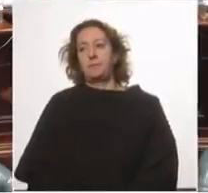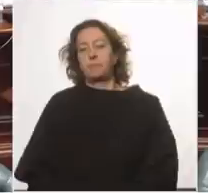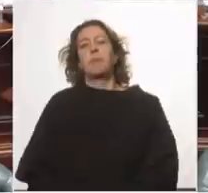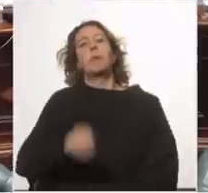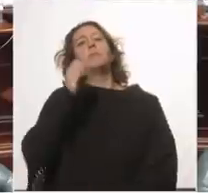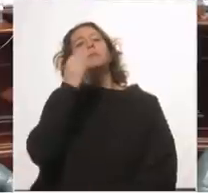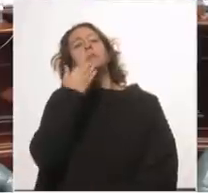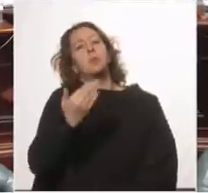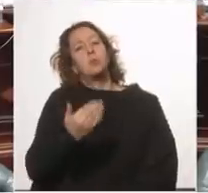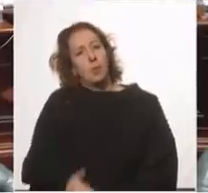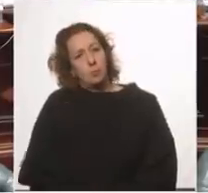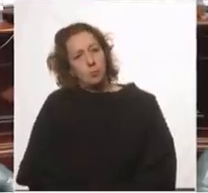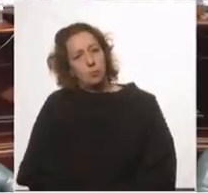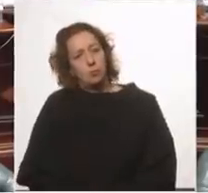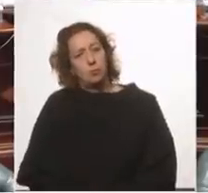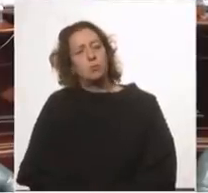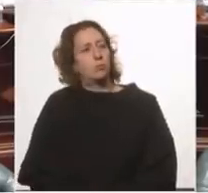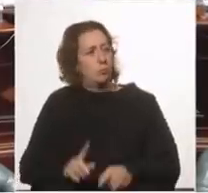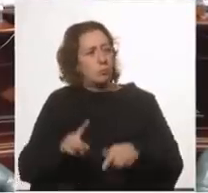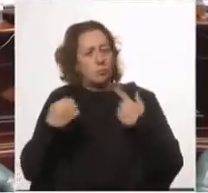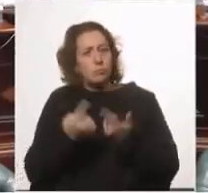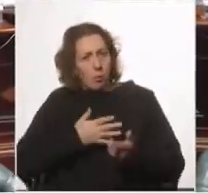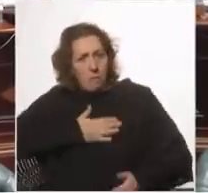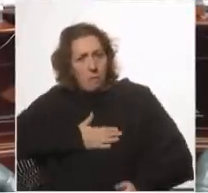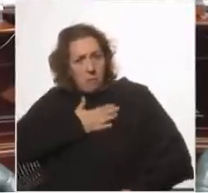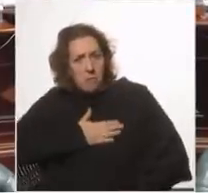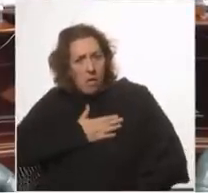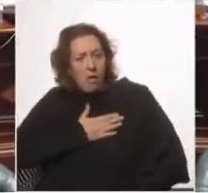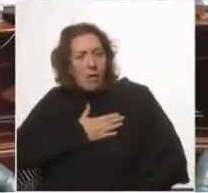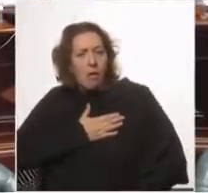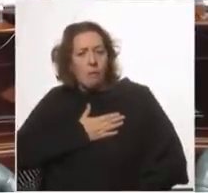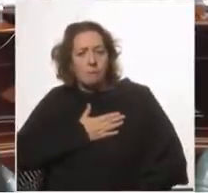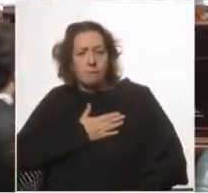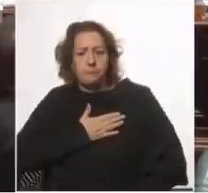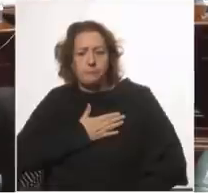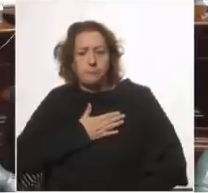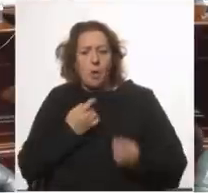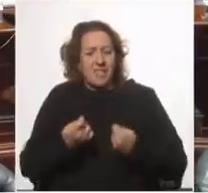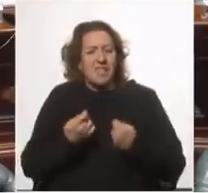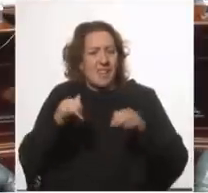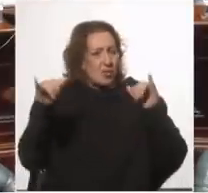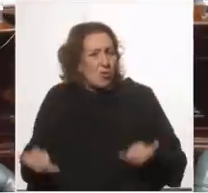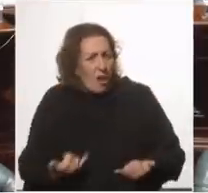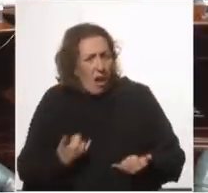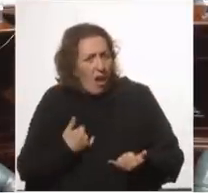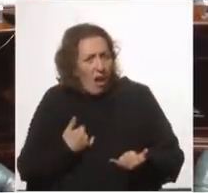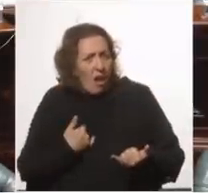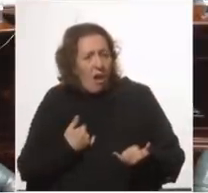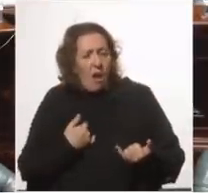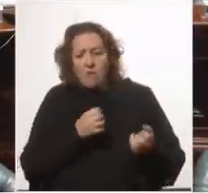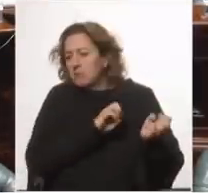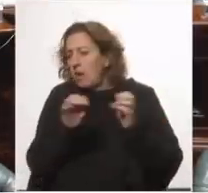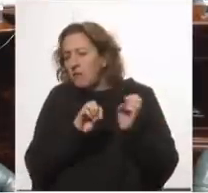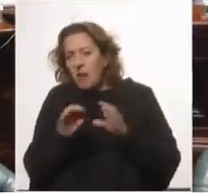por eso preguntamos ¿hay conformidad con lo que se gastó en transferencias monetarias?